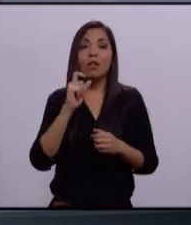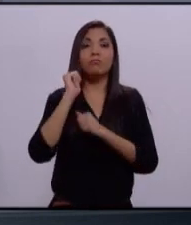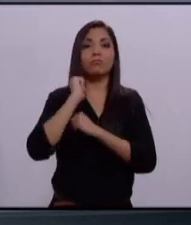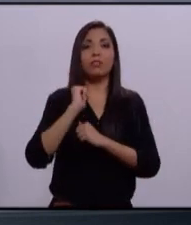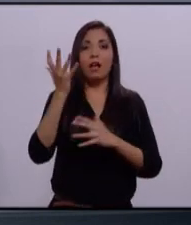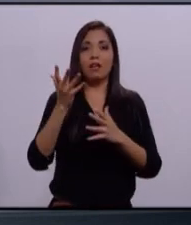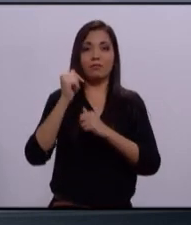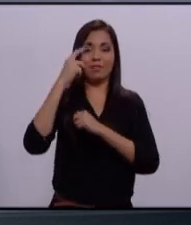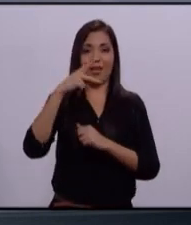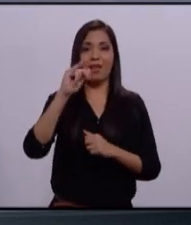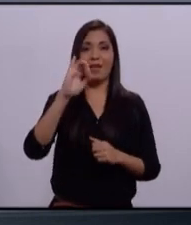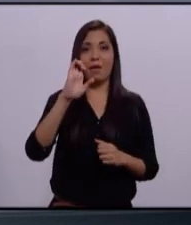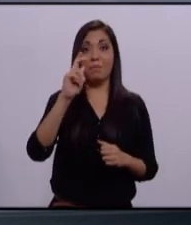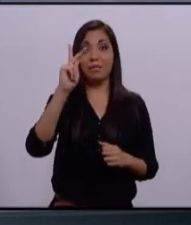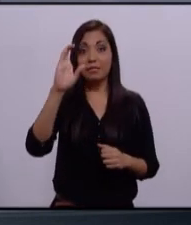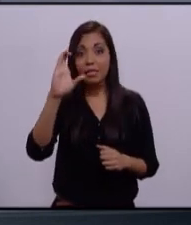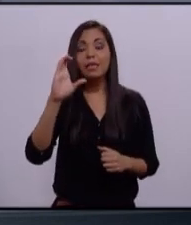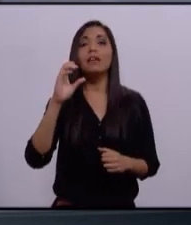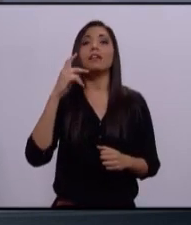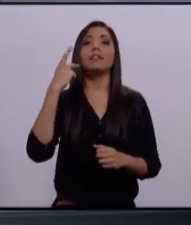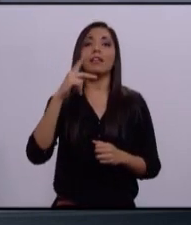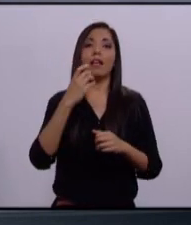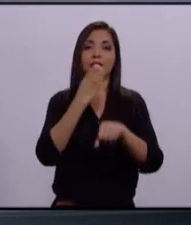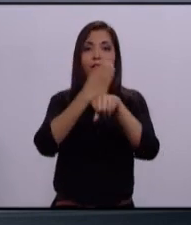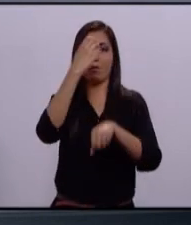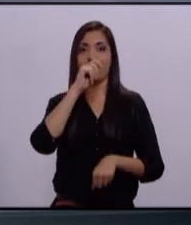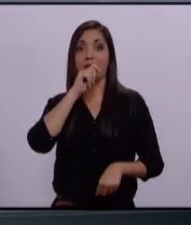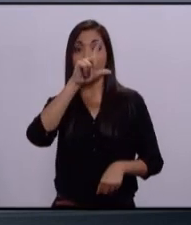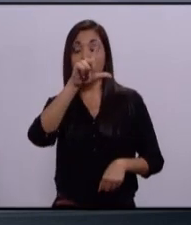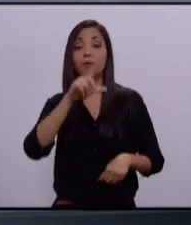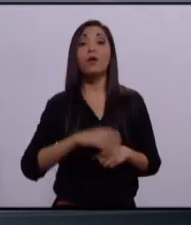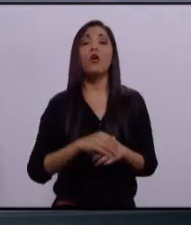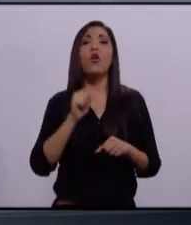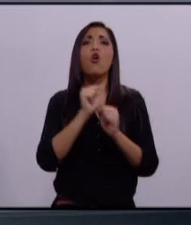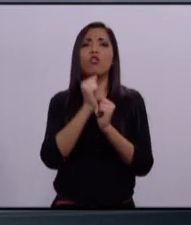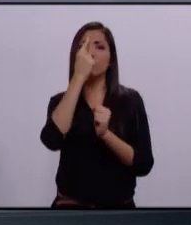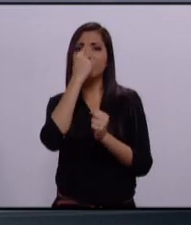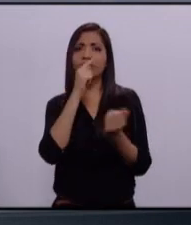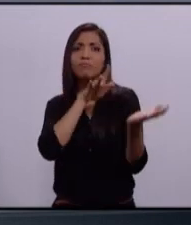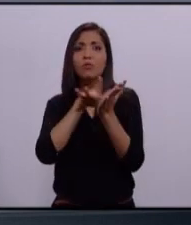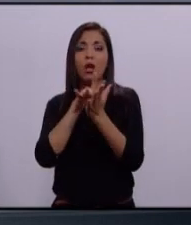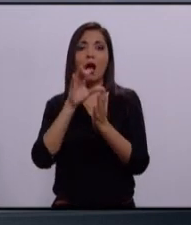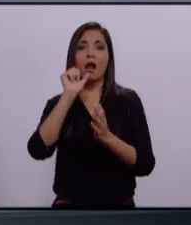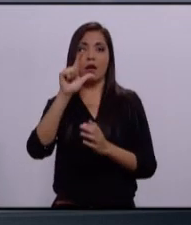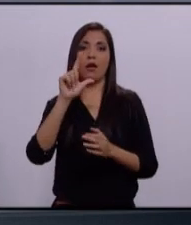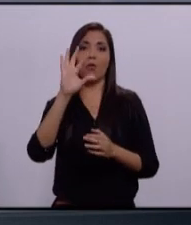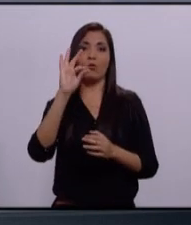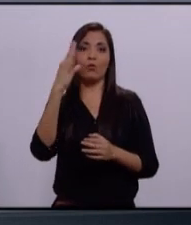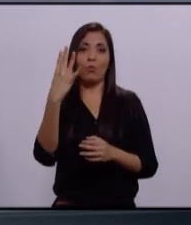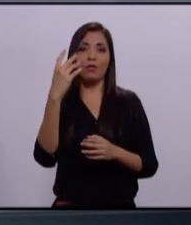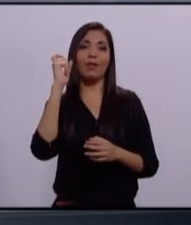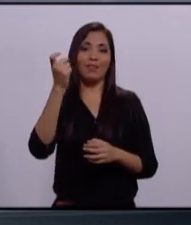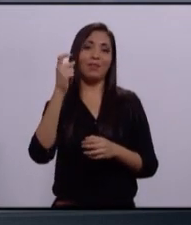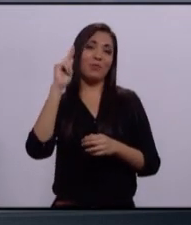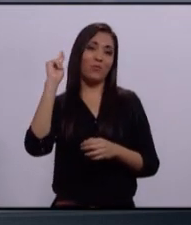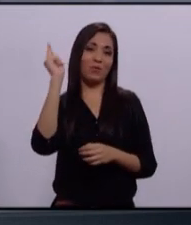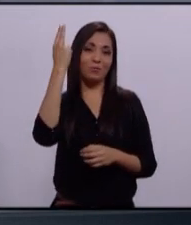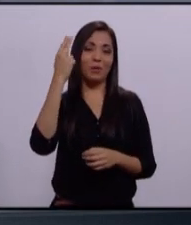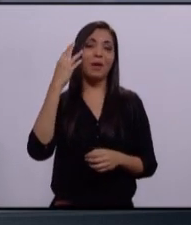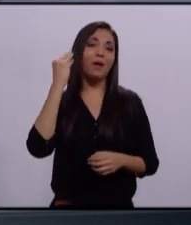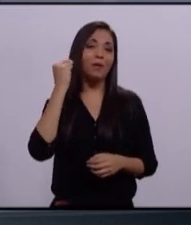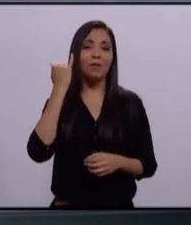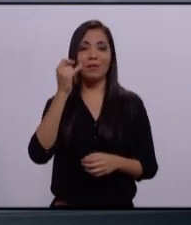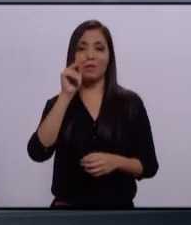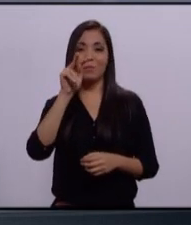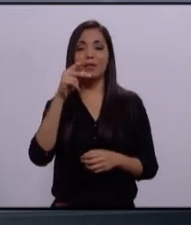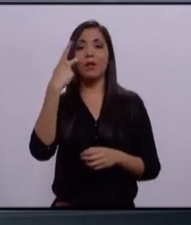Instituto Electoral y de Participación Ciudadana del Estado de Jalisco, con el apoyo de Canal 44 del Sistema Universitario de Radio y